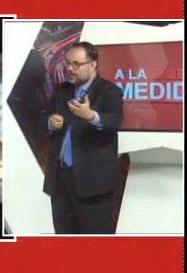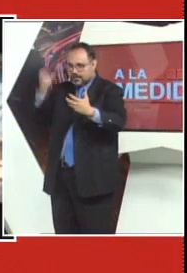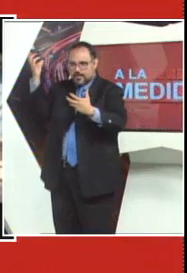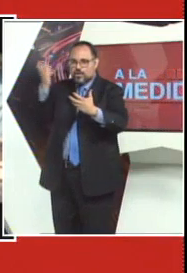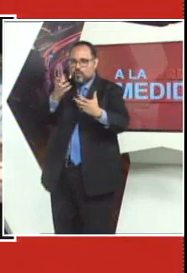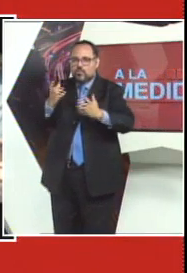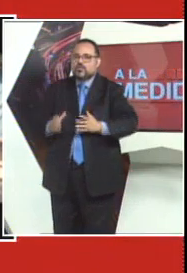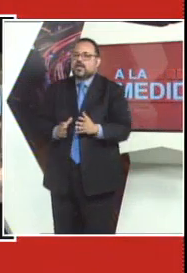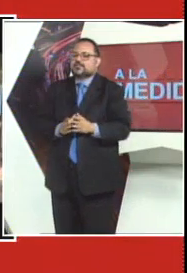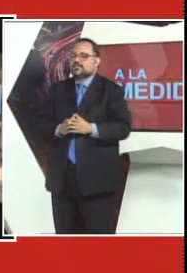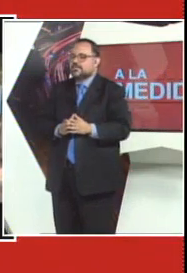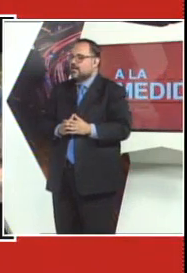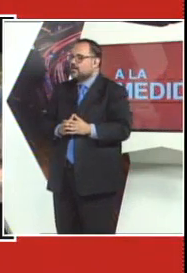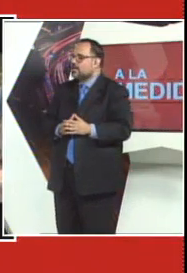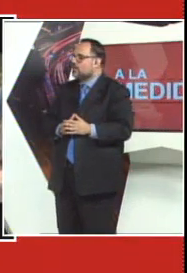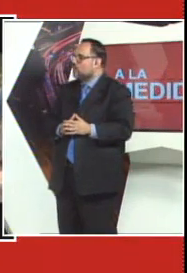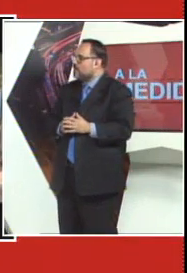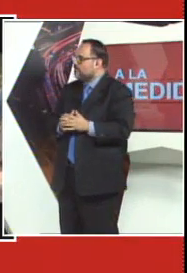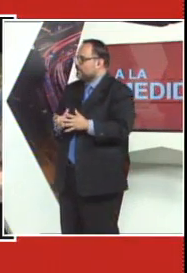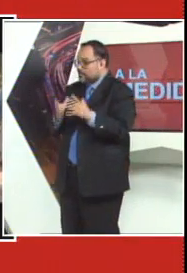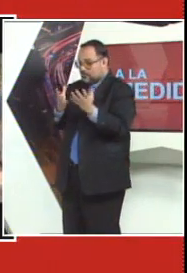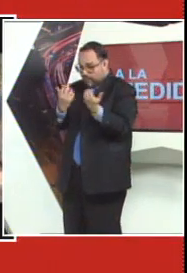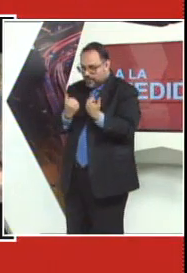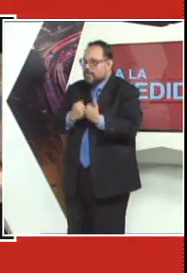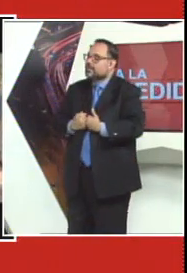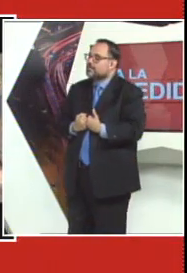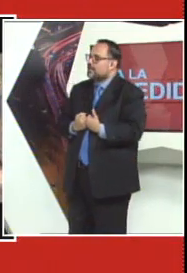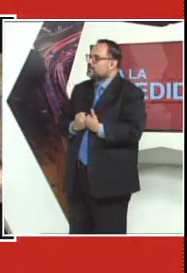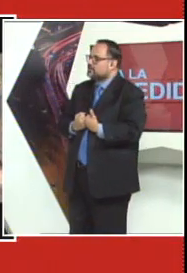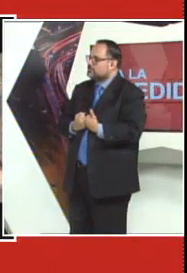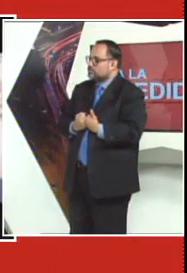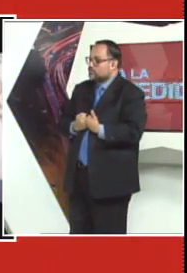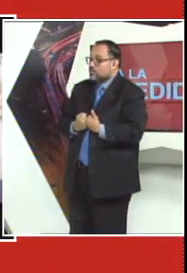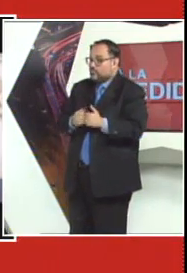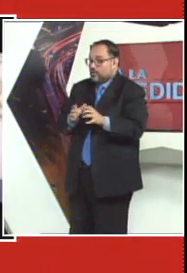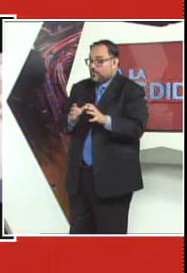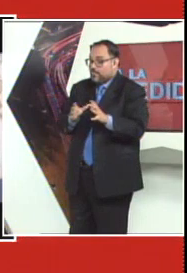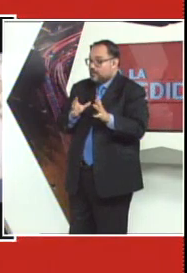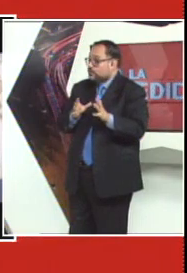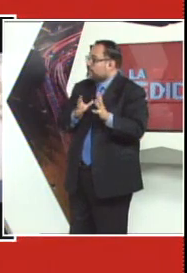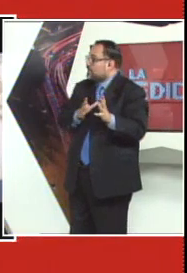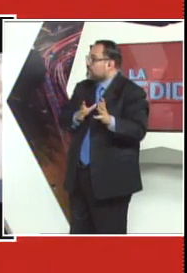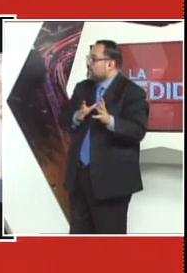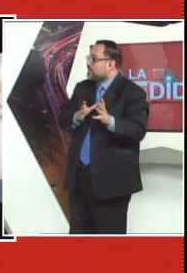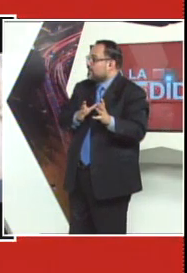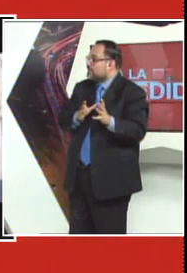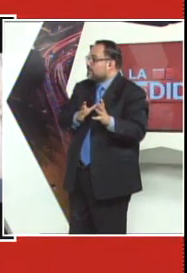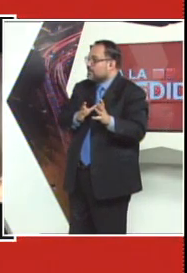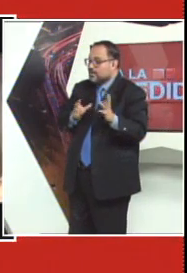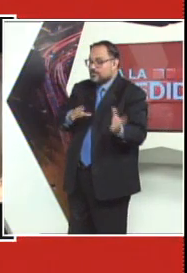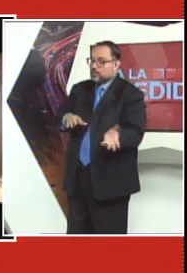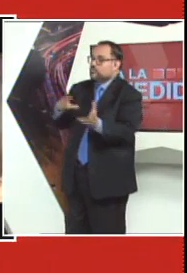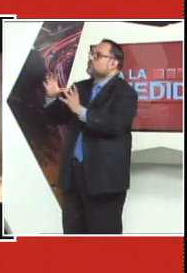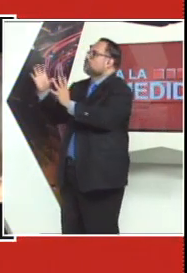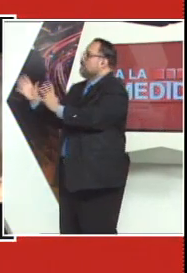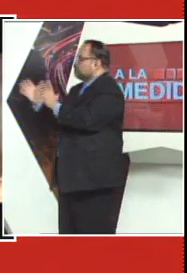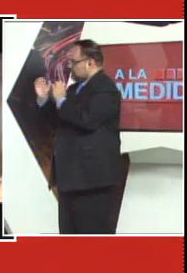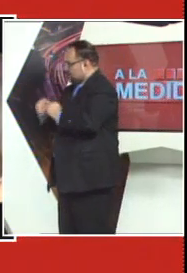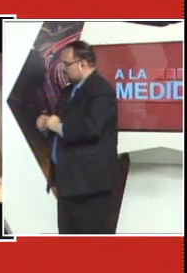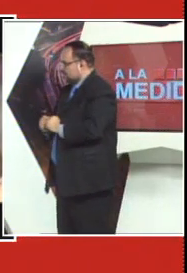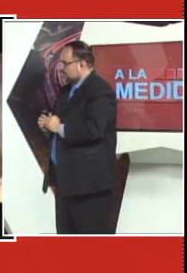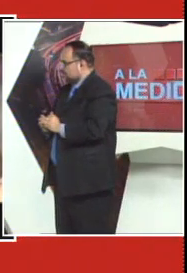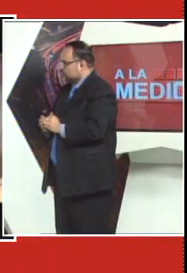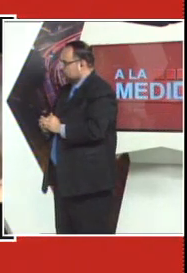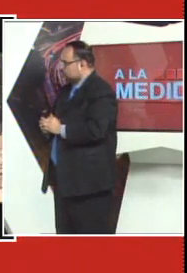teléfono inteligente o a una señal de wifi que te pueda dar esta situación? Bueno, entonces ahí viene la gran debilidad. Bueno, entonces nos